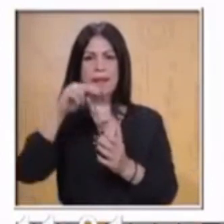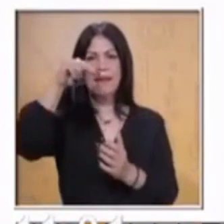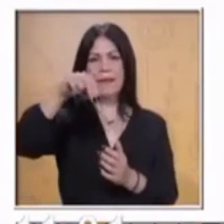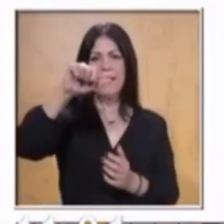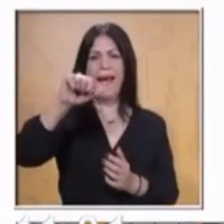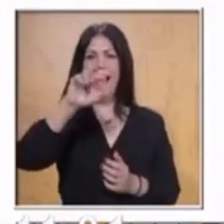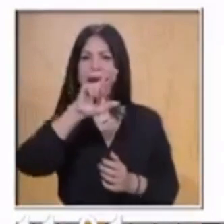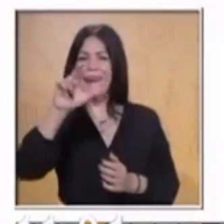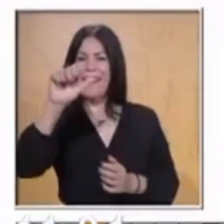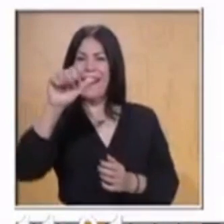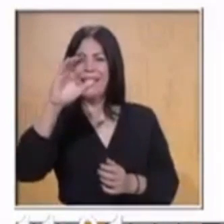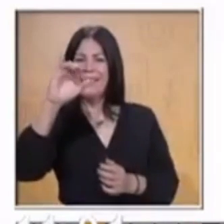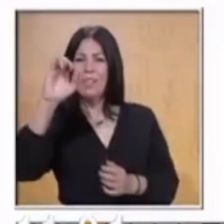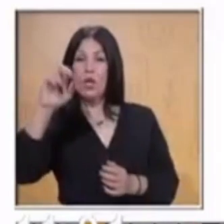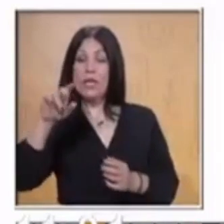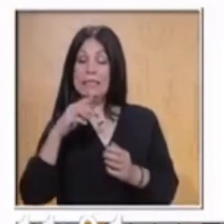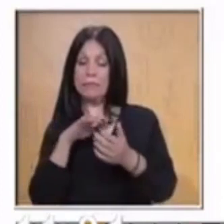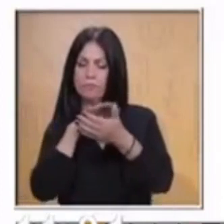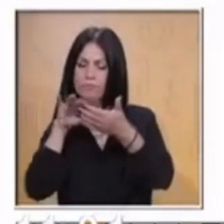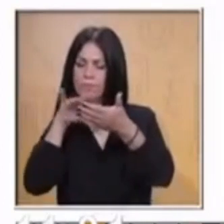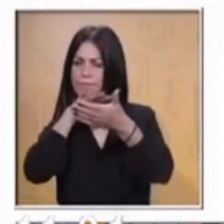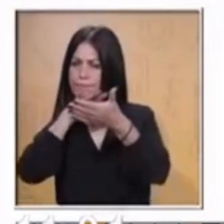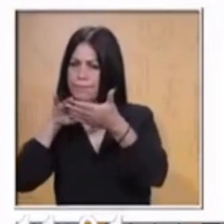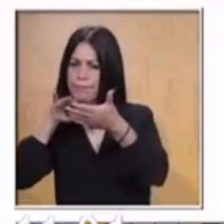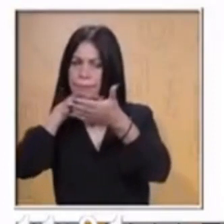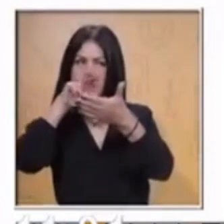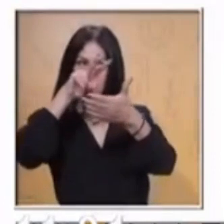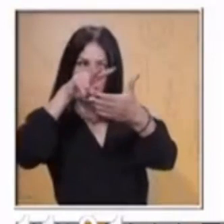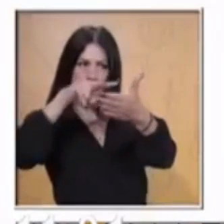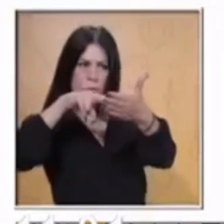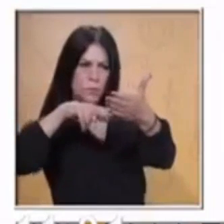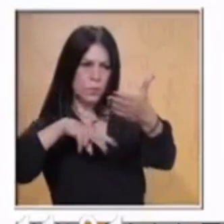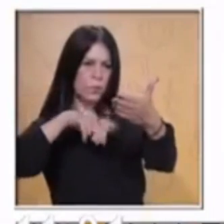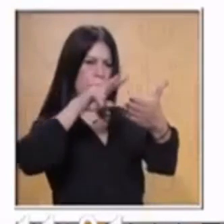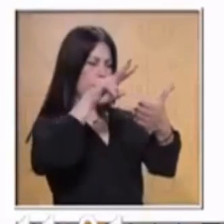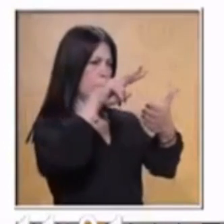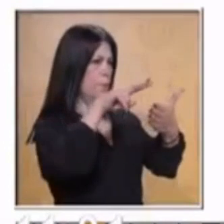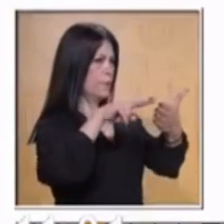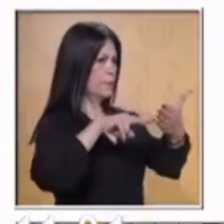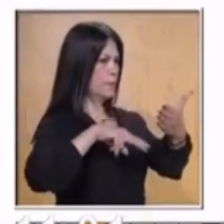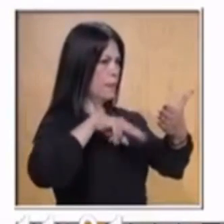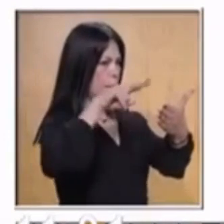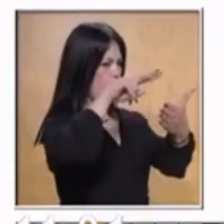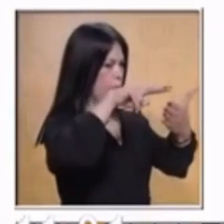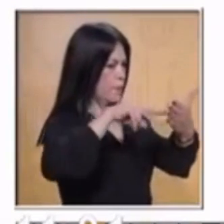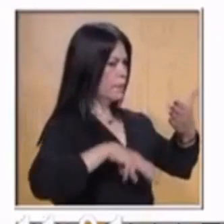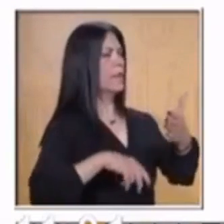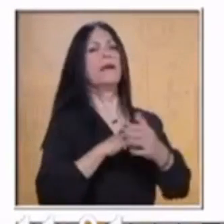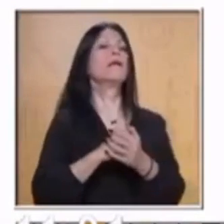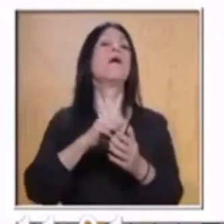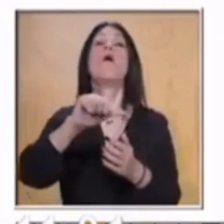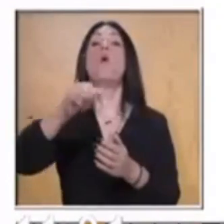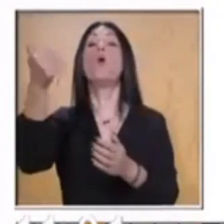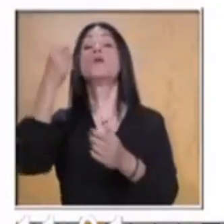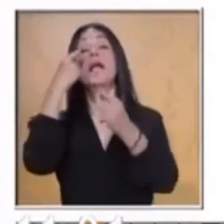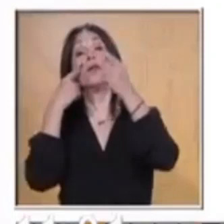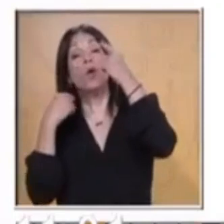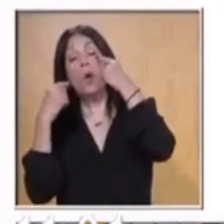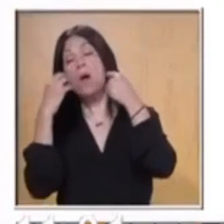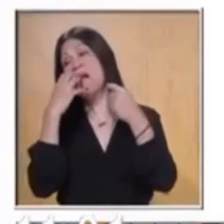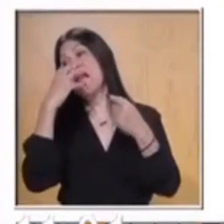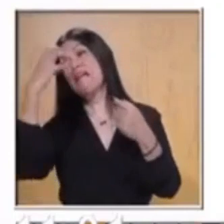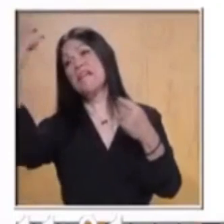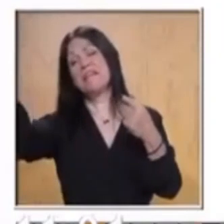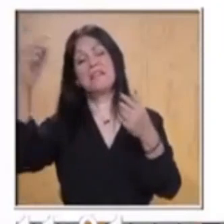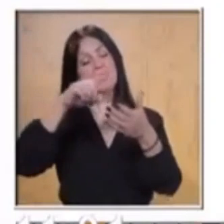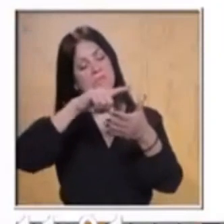la del conejo y el tigrillo, ¿verdad? Ponen, pueden ustedes poner como ejemplo la llorona u otra narración como un